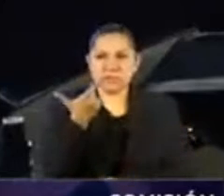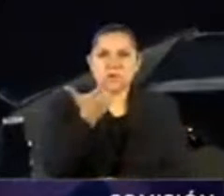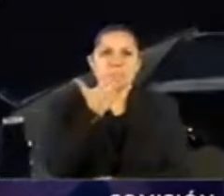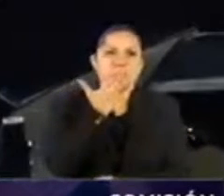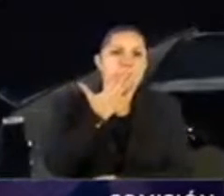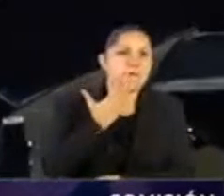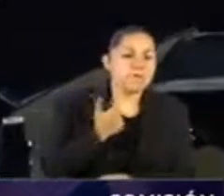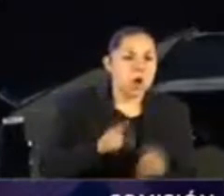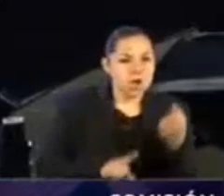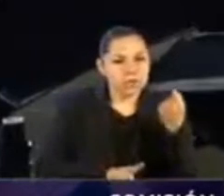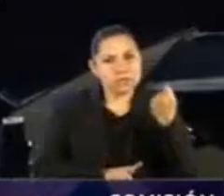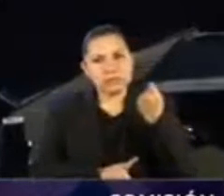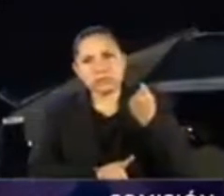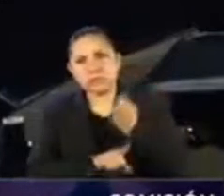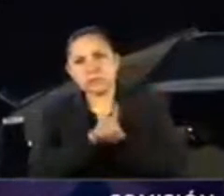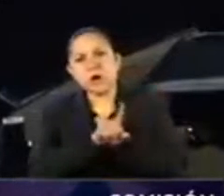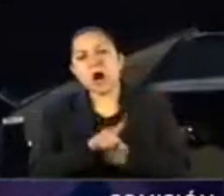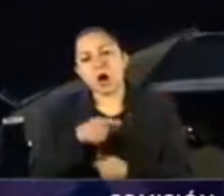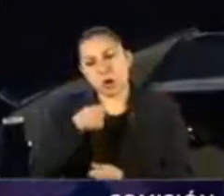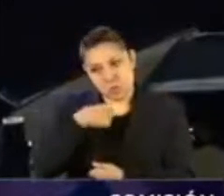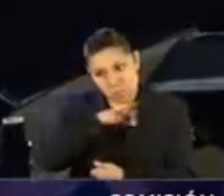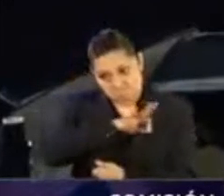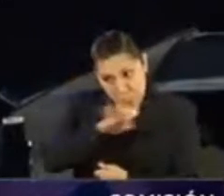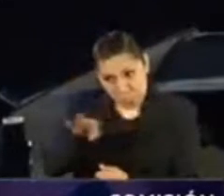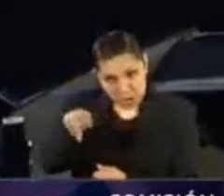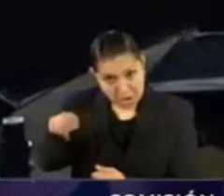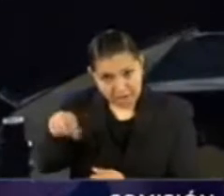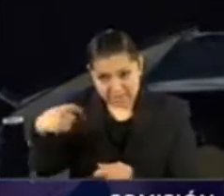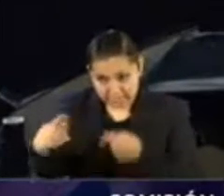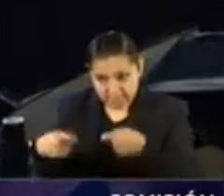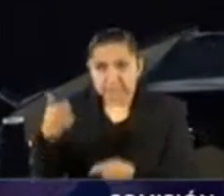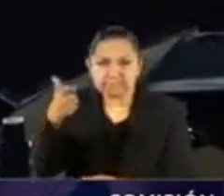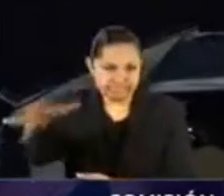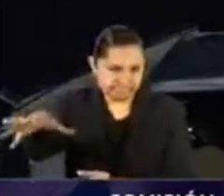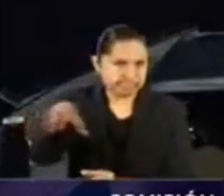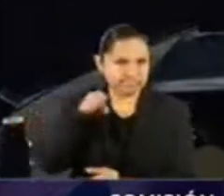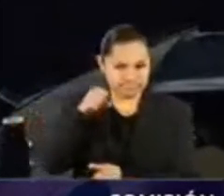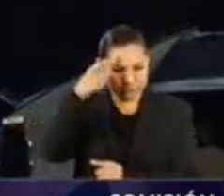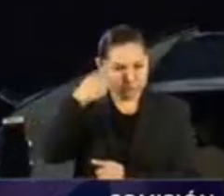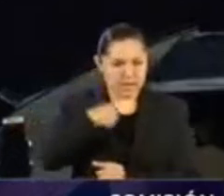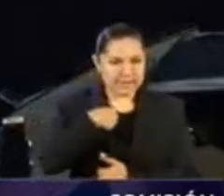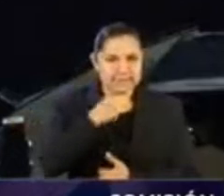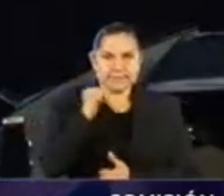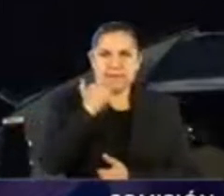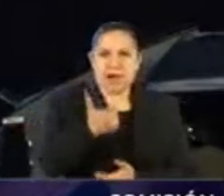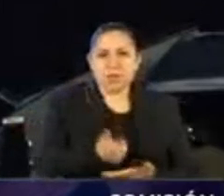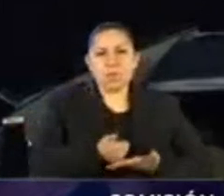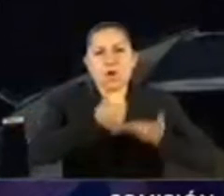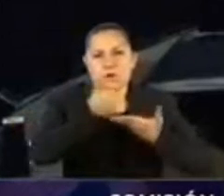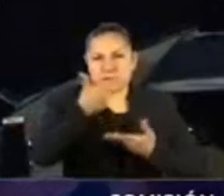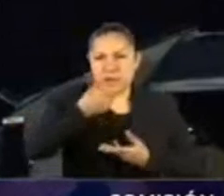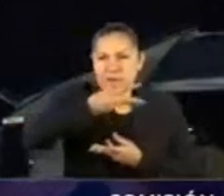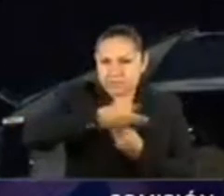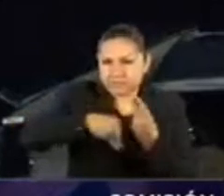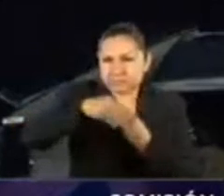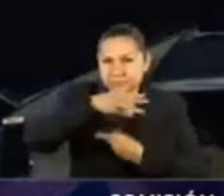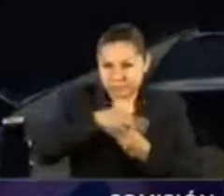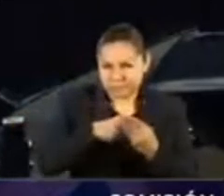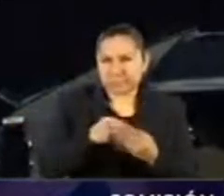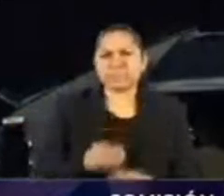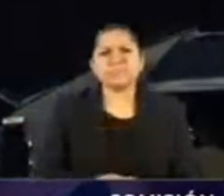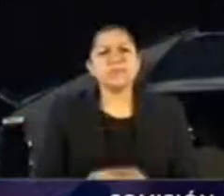afectado por la emergencia. ¿Cuál sería la diferencia con lo que se tiene